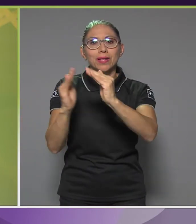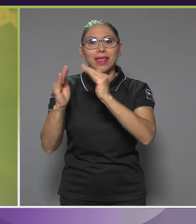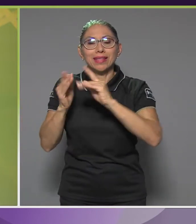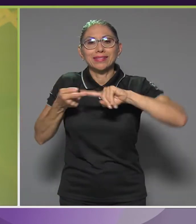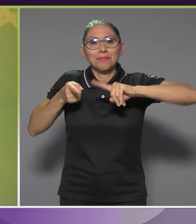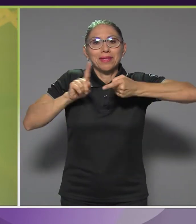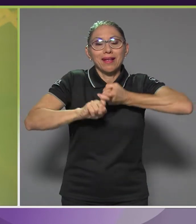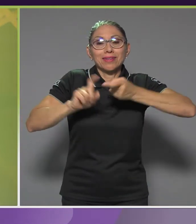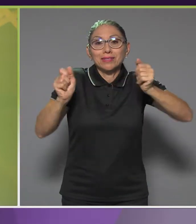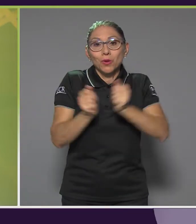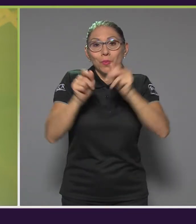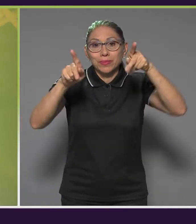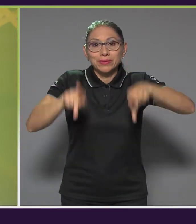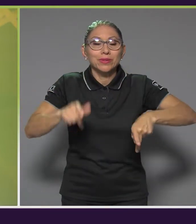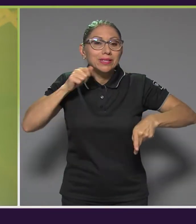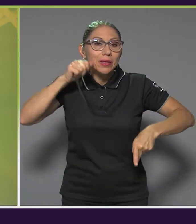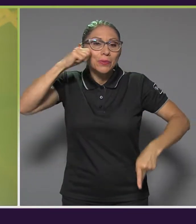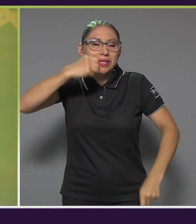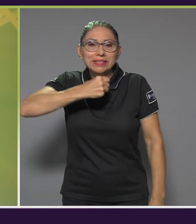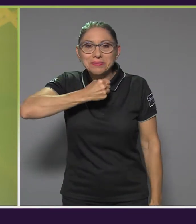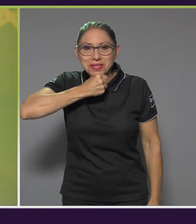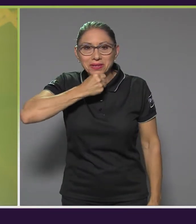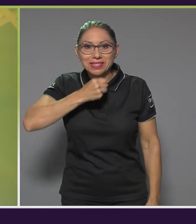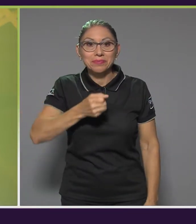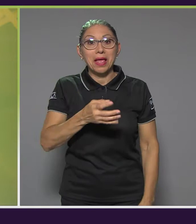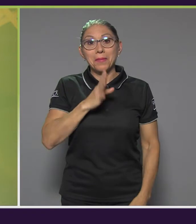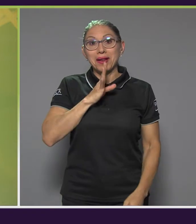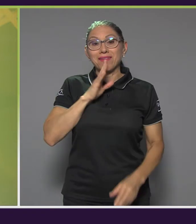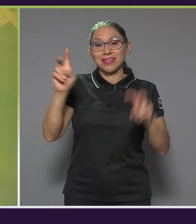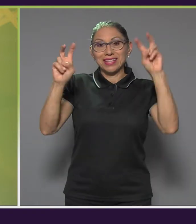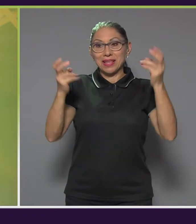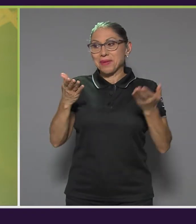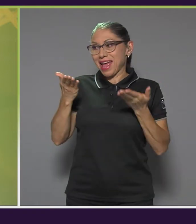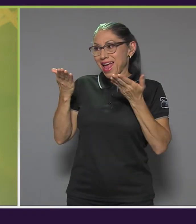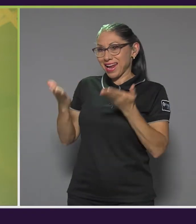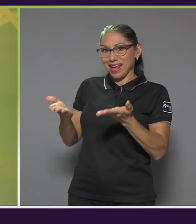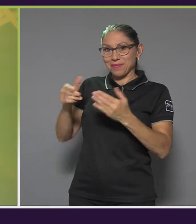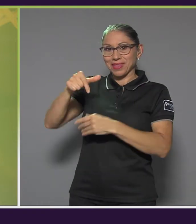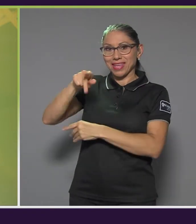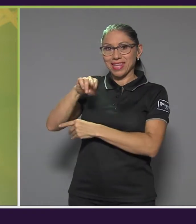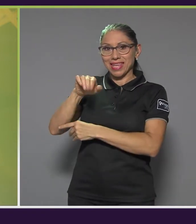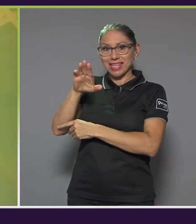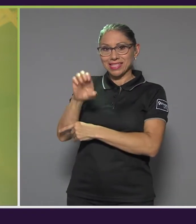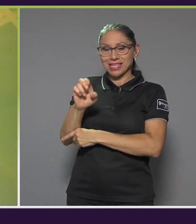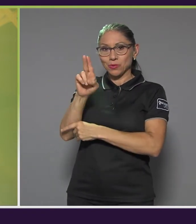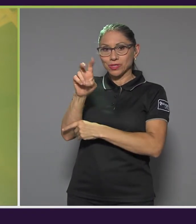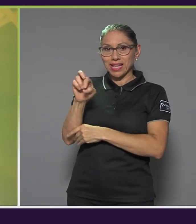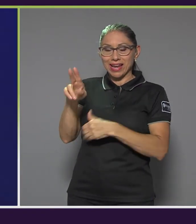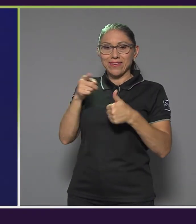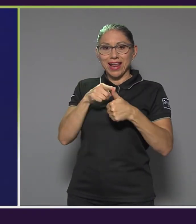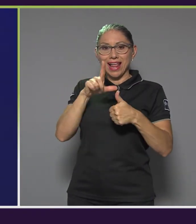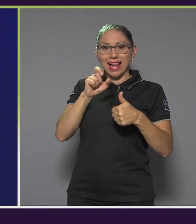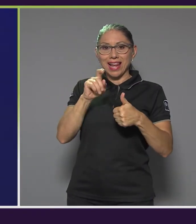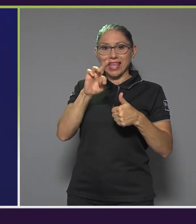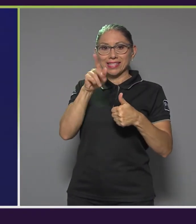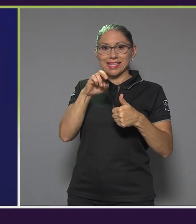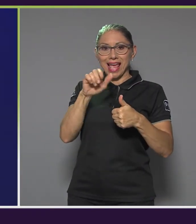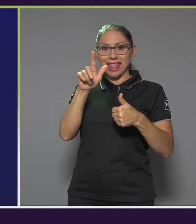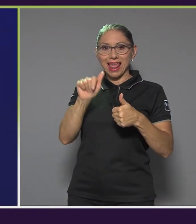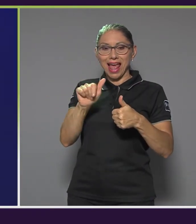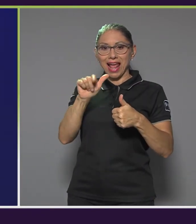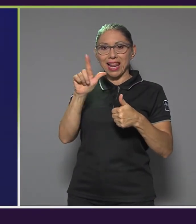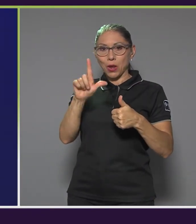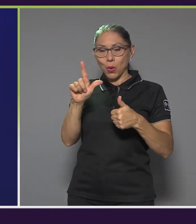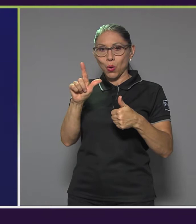mayores. Y para contarnos sobre este tema nos acompañan acá en el estudio de 15 UCR, Lexaira León, consultora nacional